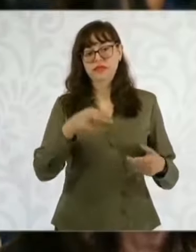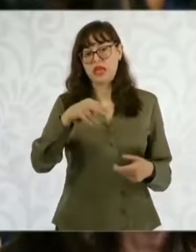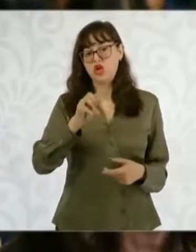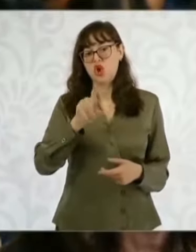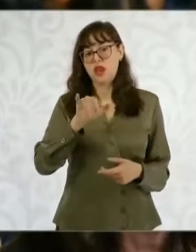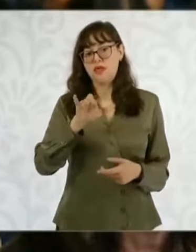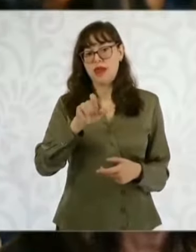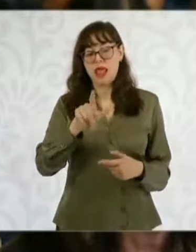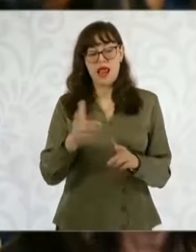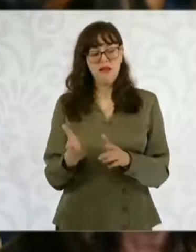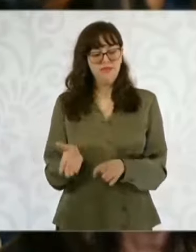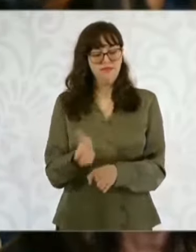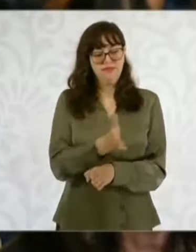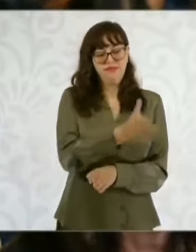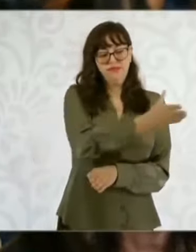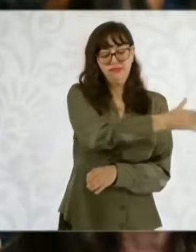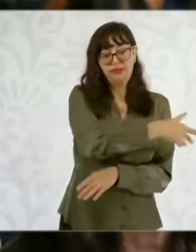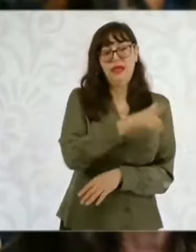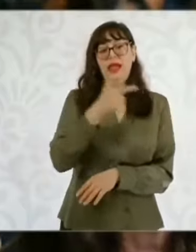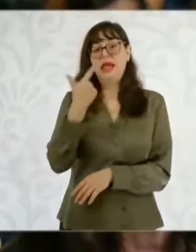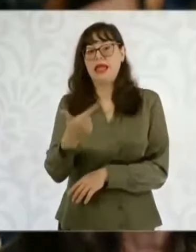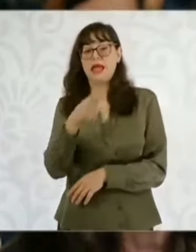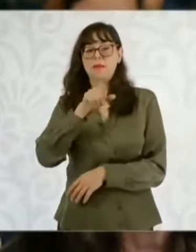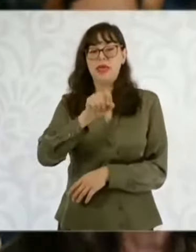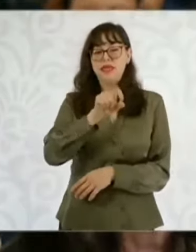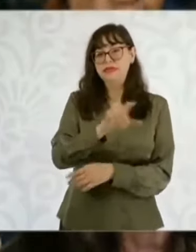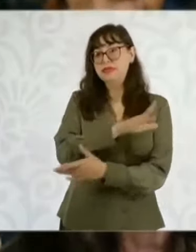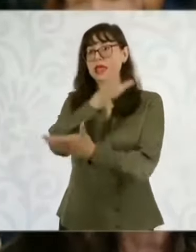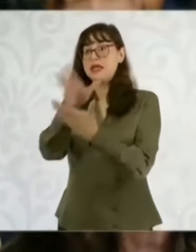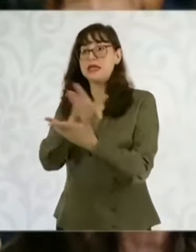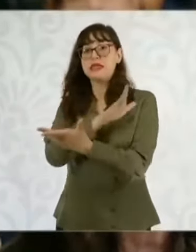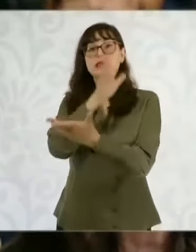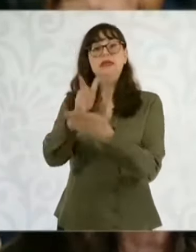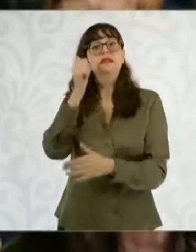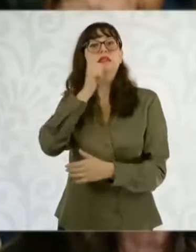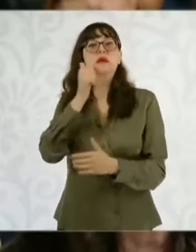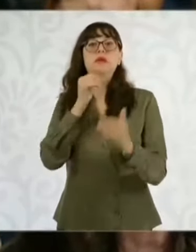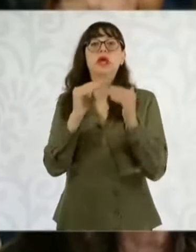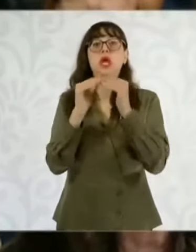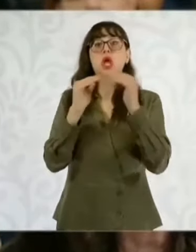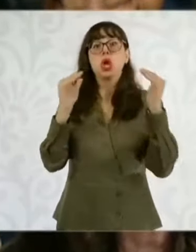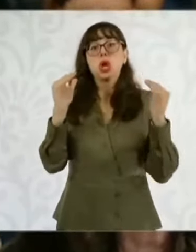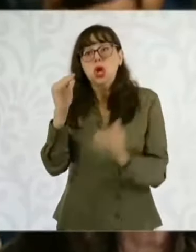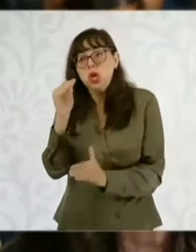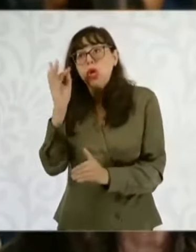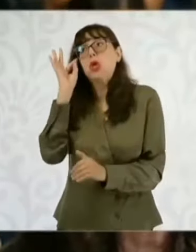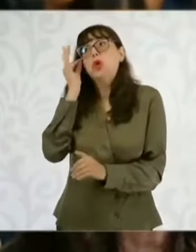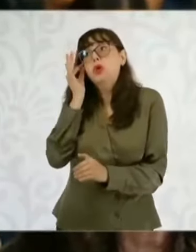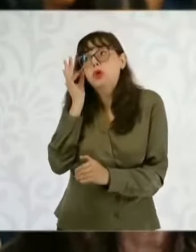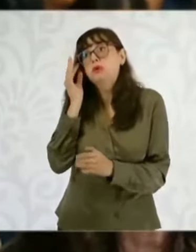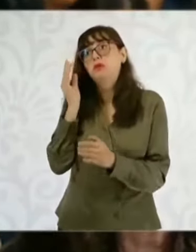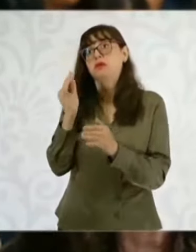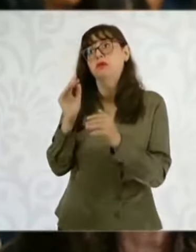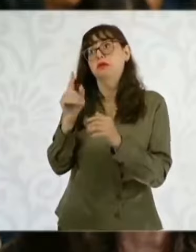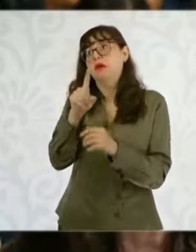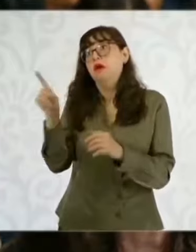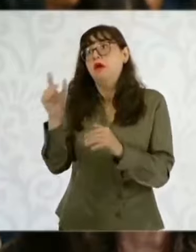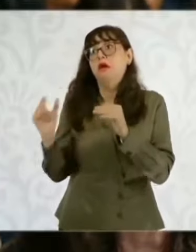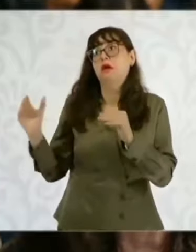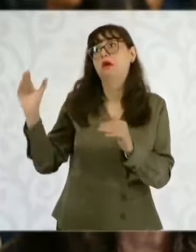reuniones del G-20, ¿cuál será el discurso que usted haga ante estas potencias